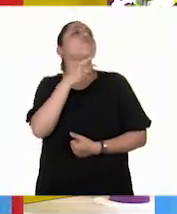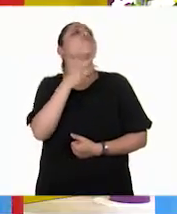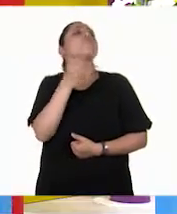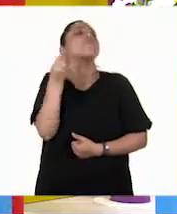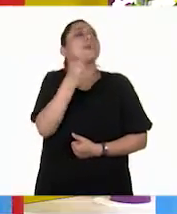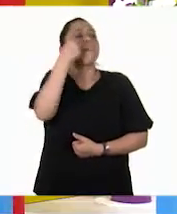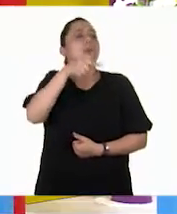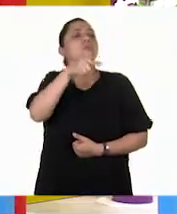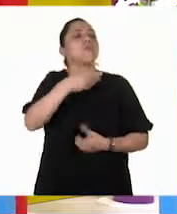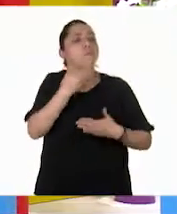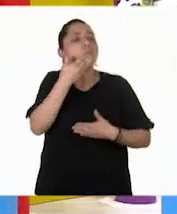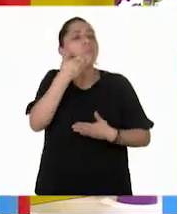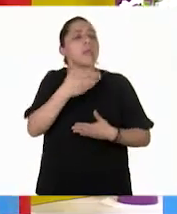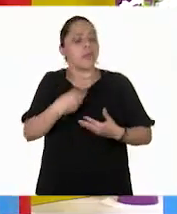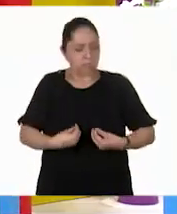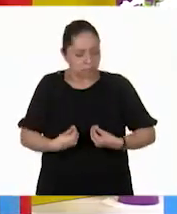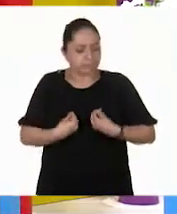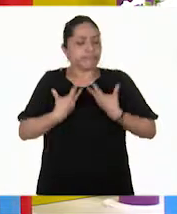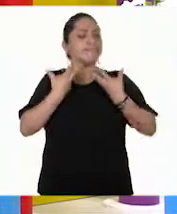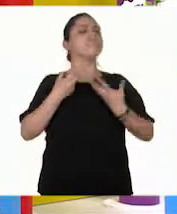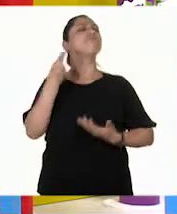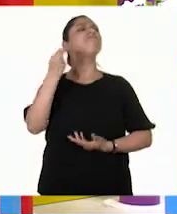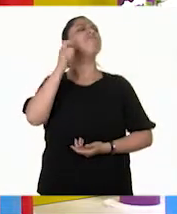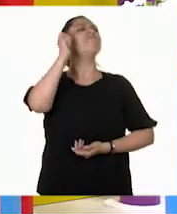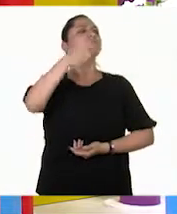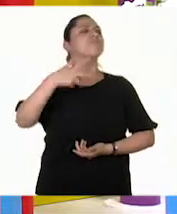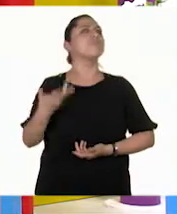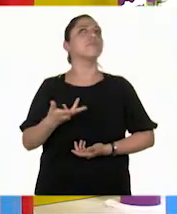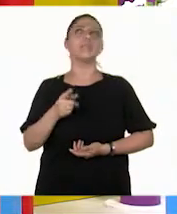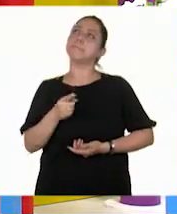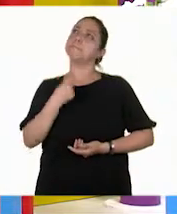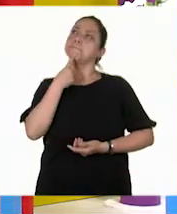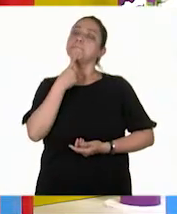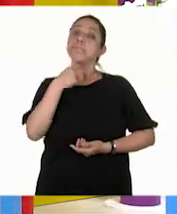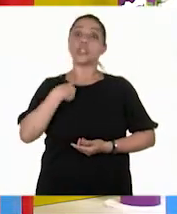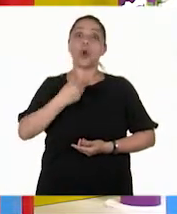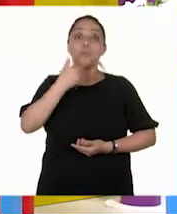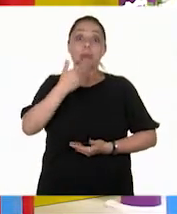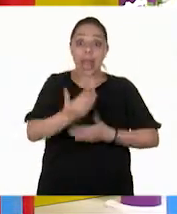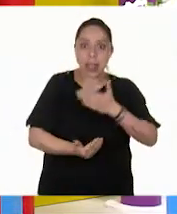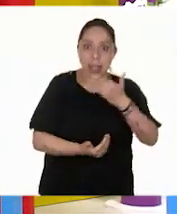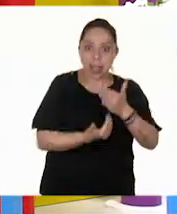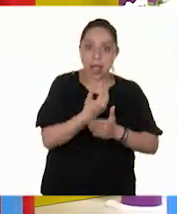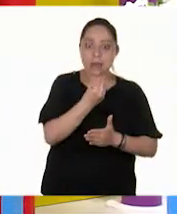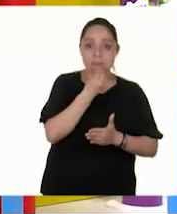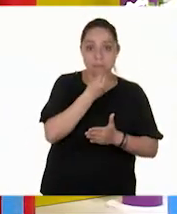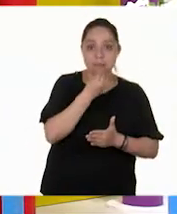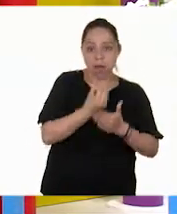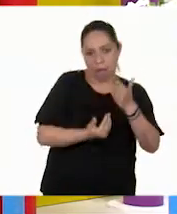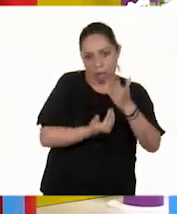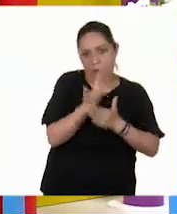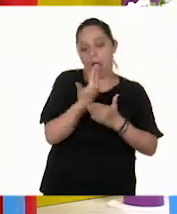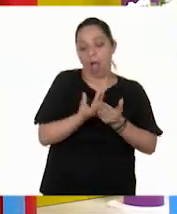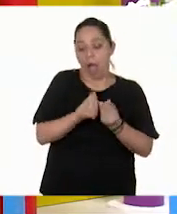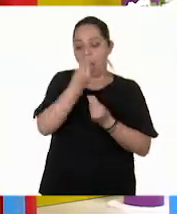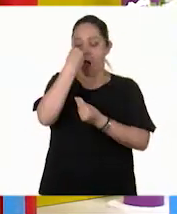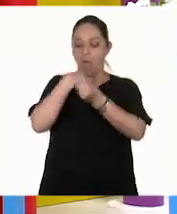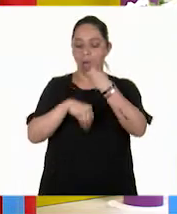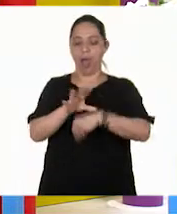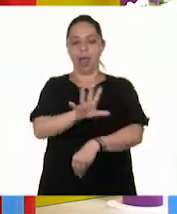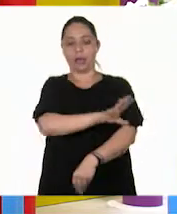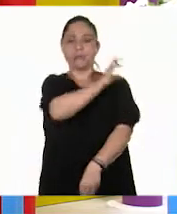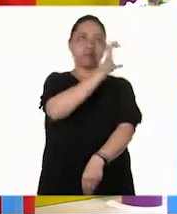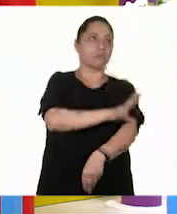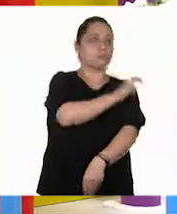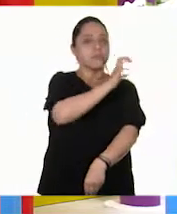Pues lo primero que necesito hacer es desayunar muy bien en las mañanas porque eso me da energía para poder